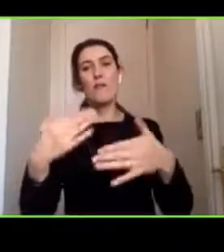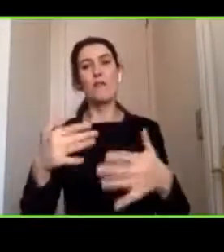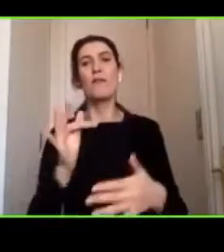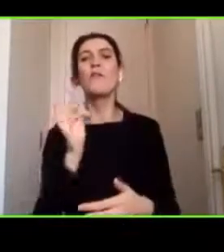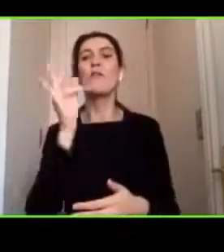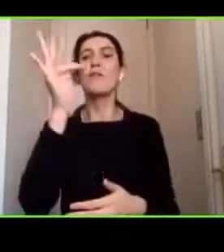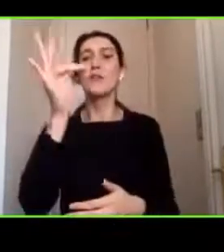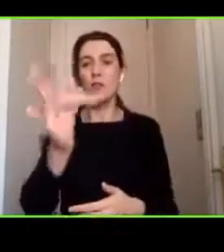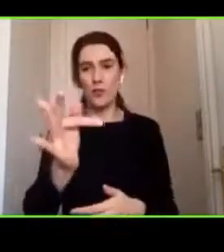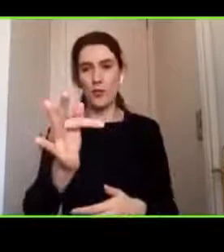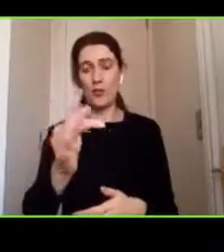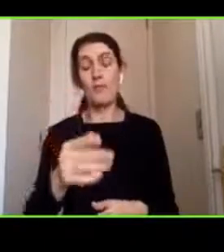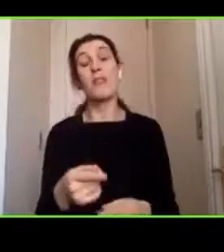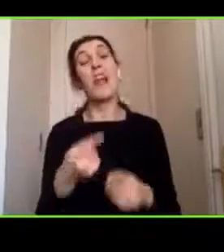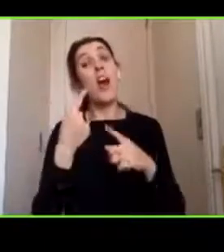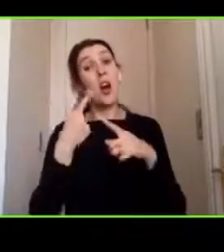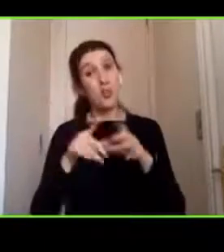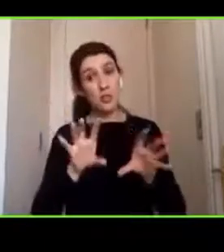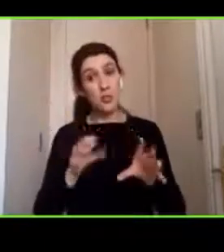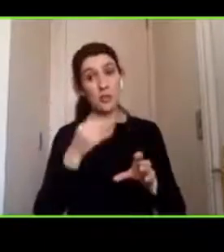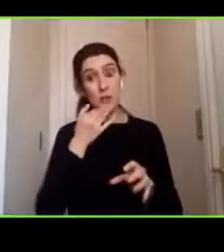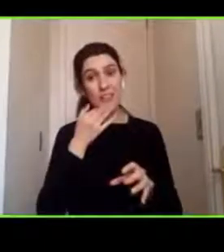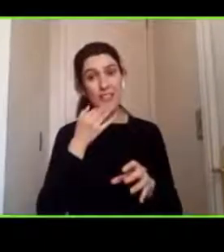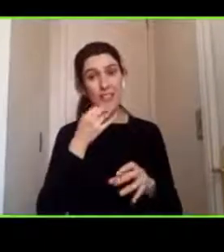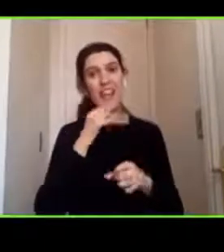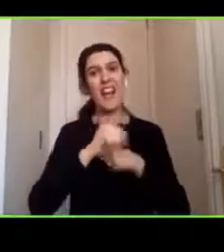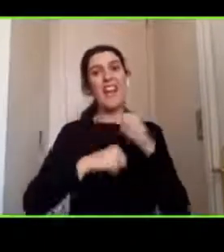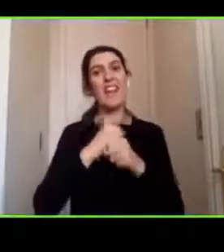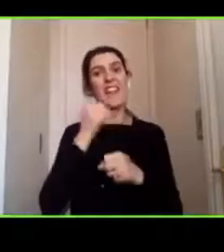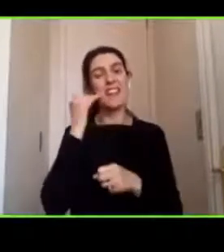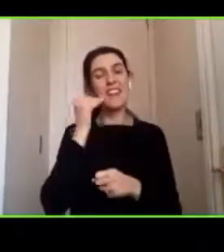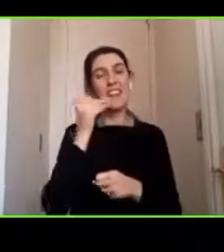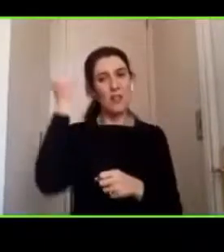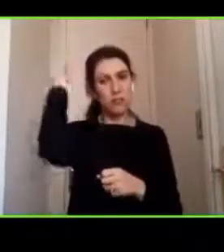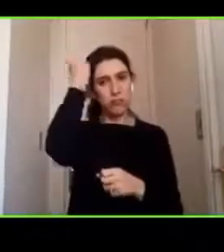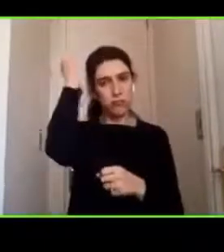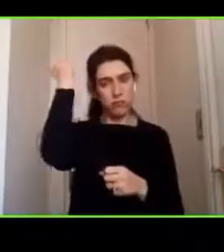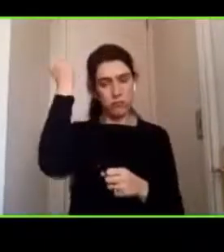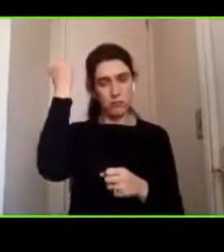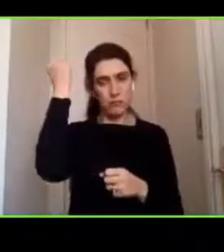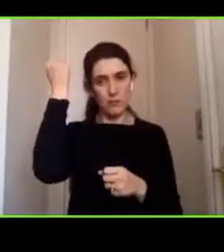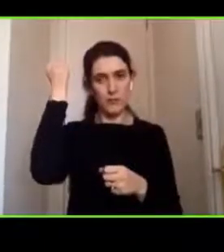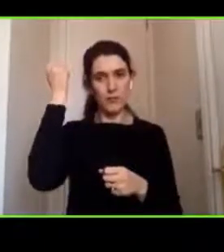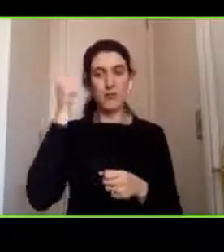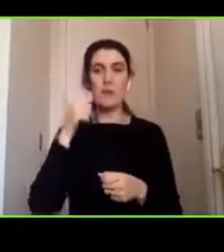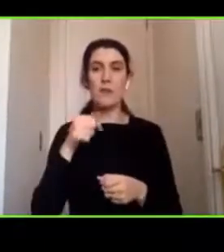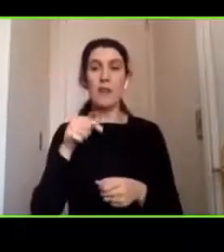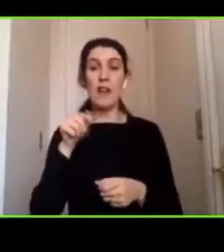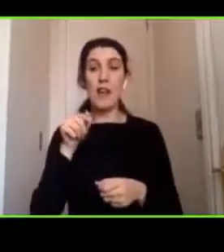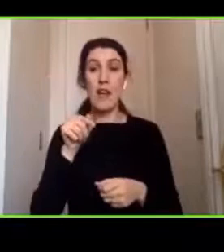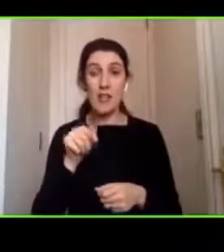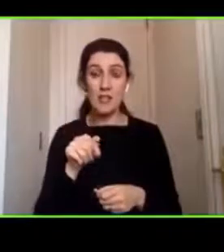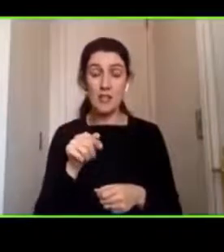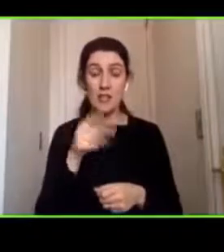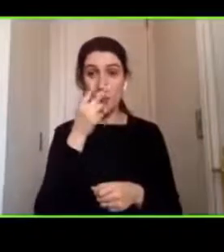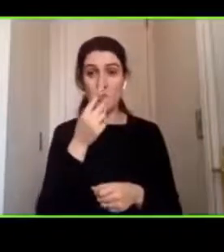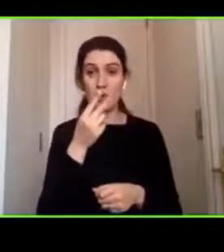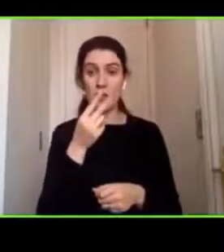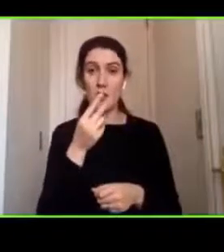también la edad en que el niño recibe este traumatismo. Y se ha visto que